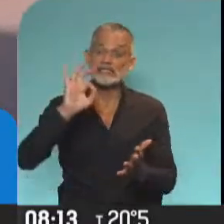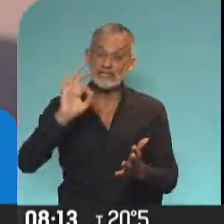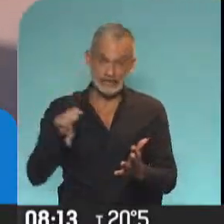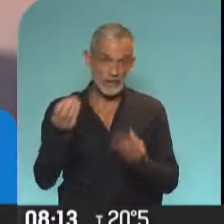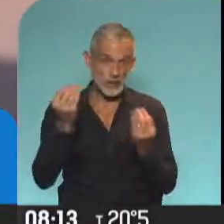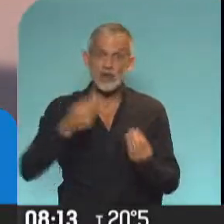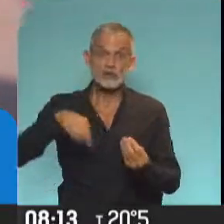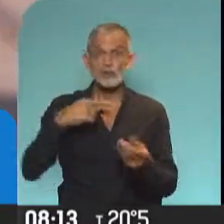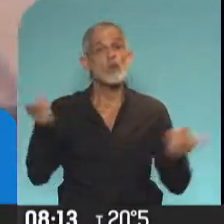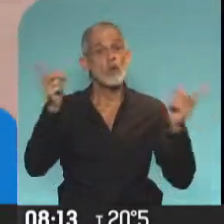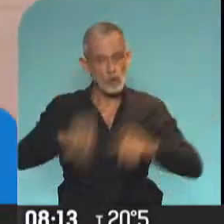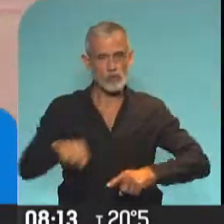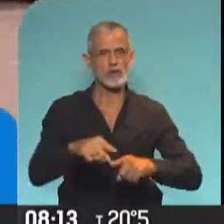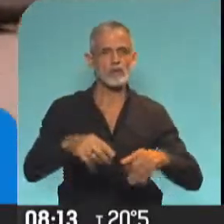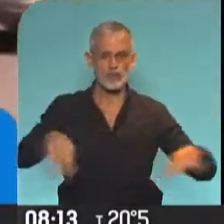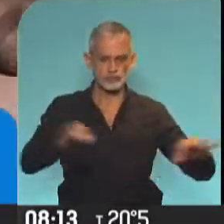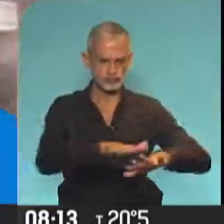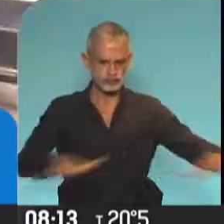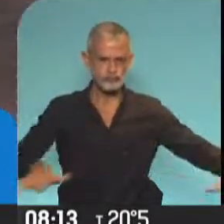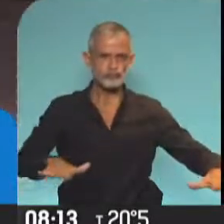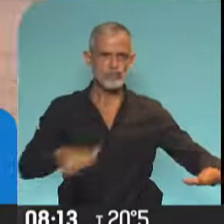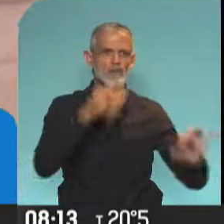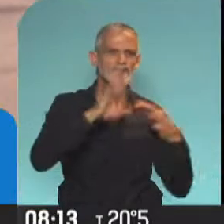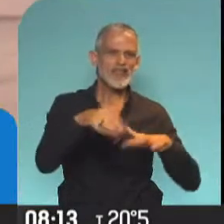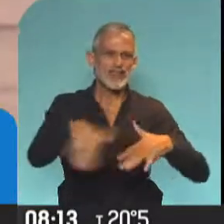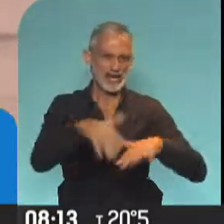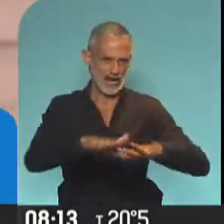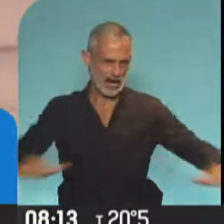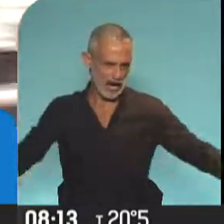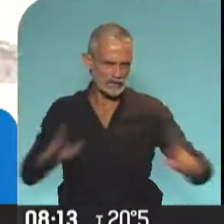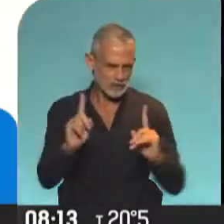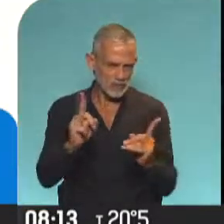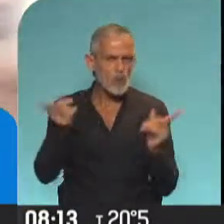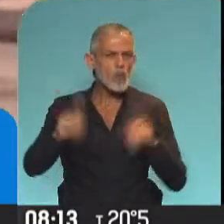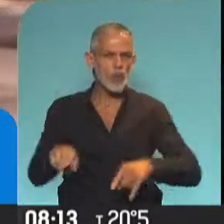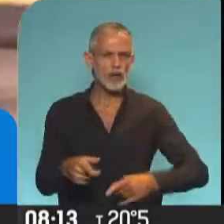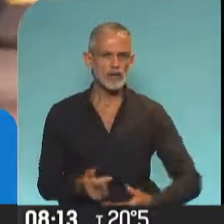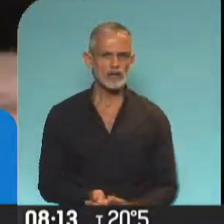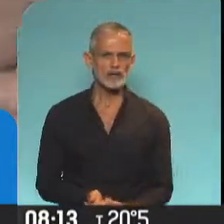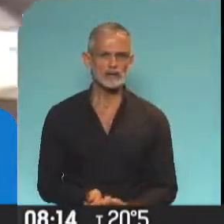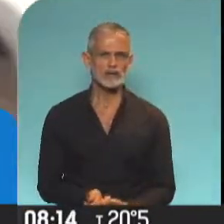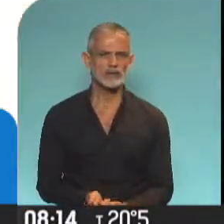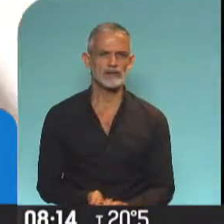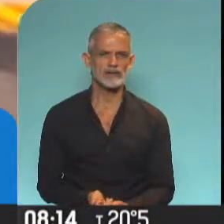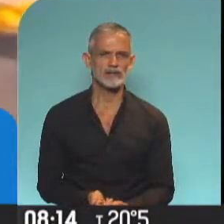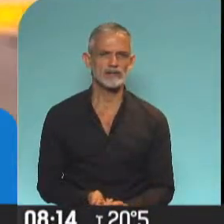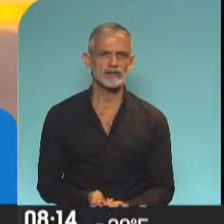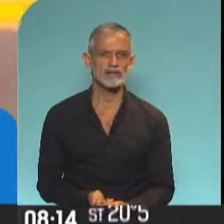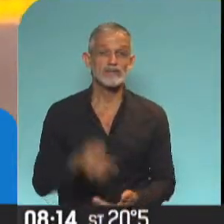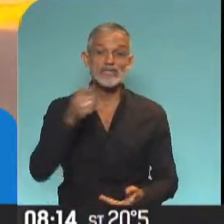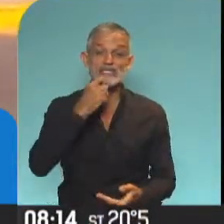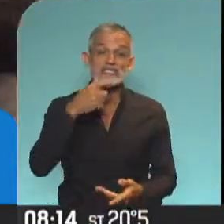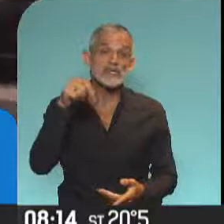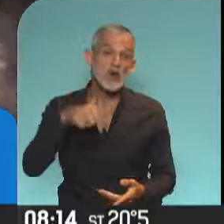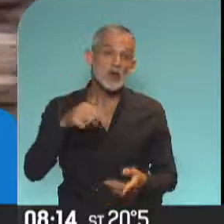que nosotros vamos a volver a desplegar las mantas en Flores y bueno, y si el día de hoy